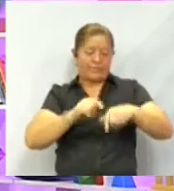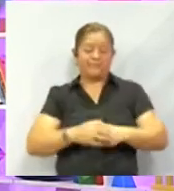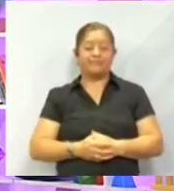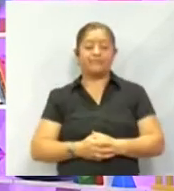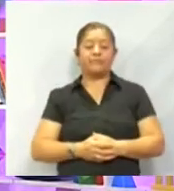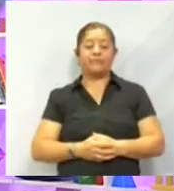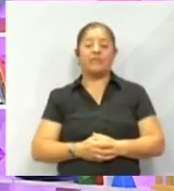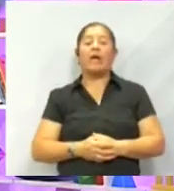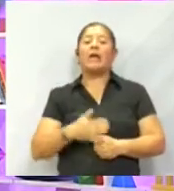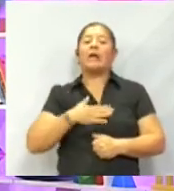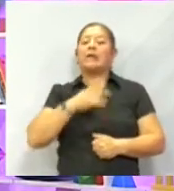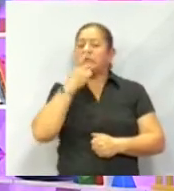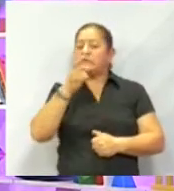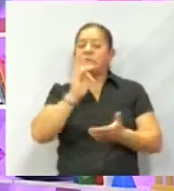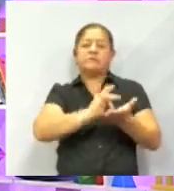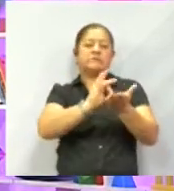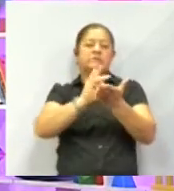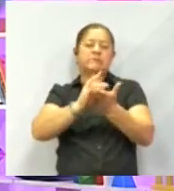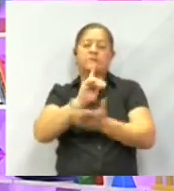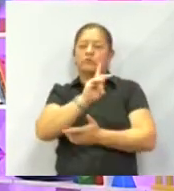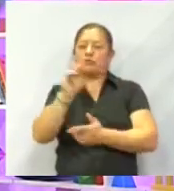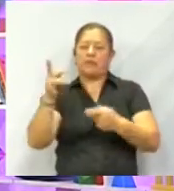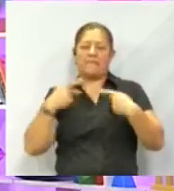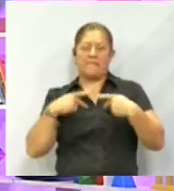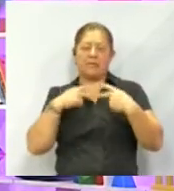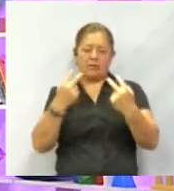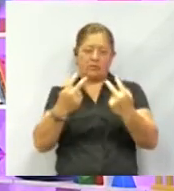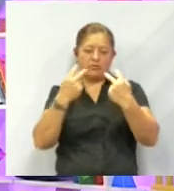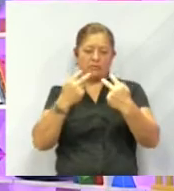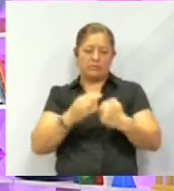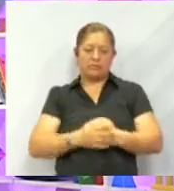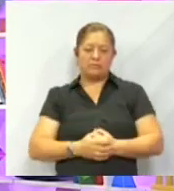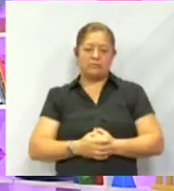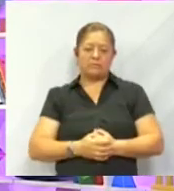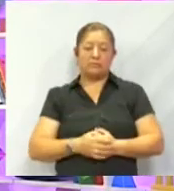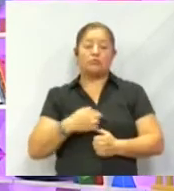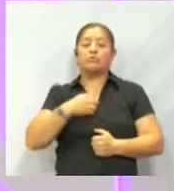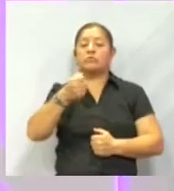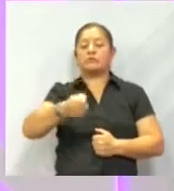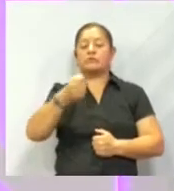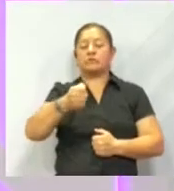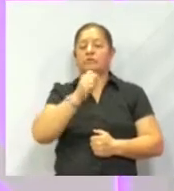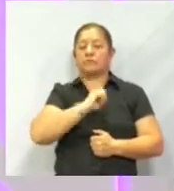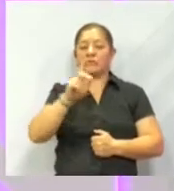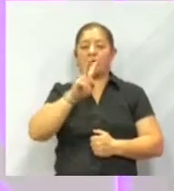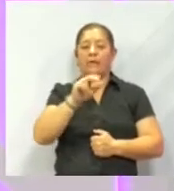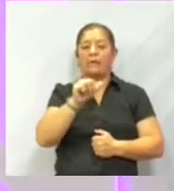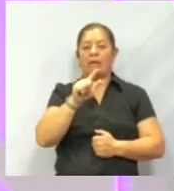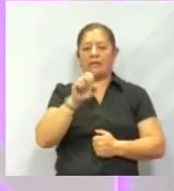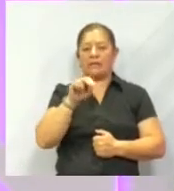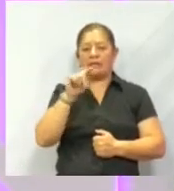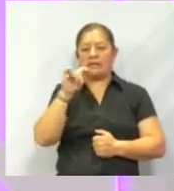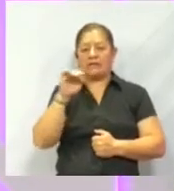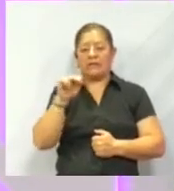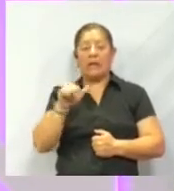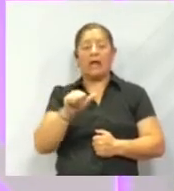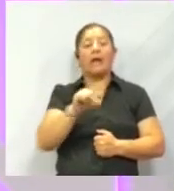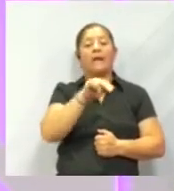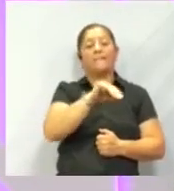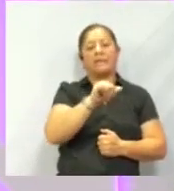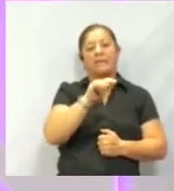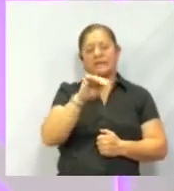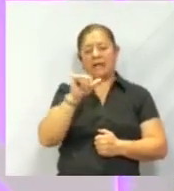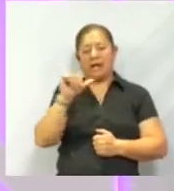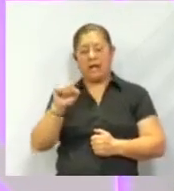continuar, me gustaría agradecerle a todos los que están siguiendo nuestra programación y mandar un saludo muy especial a Valentina y Matías de parte de